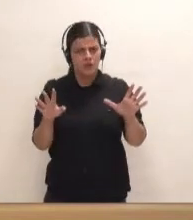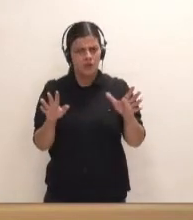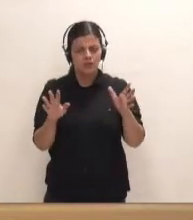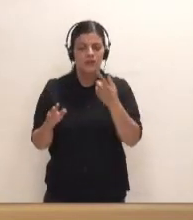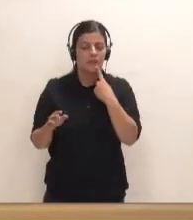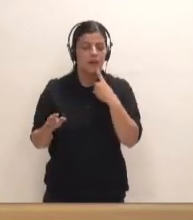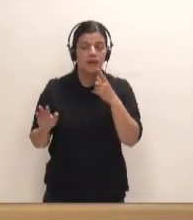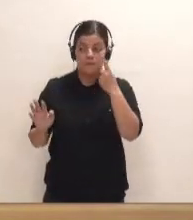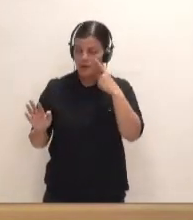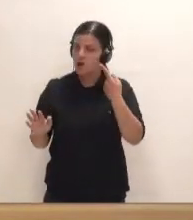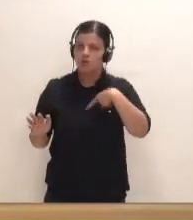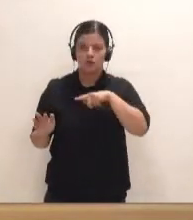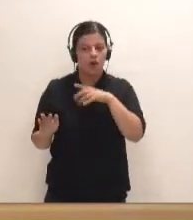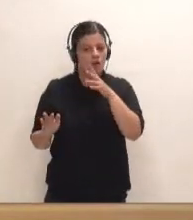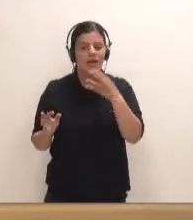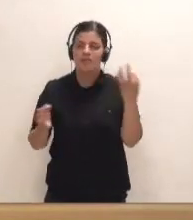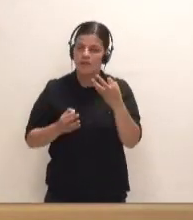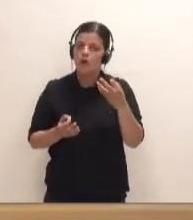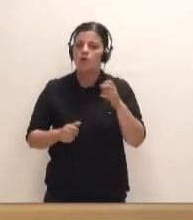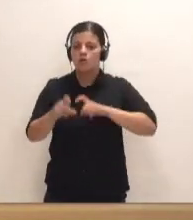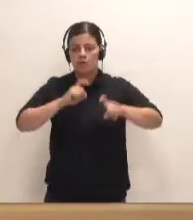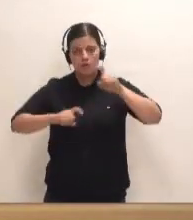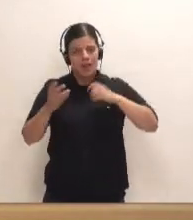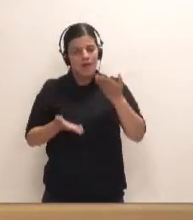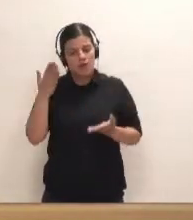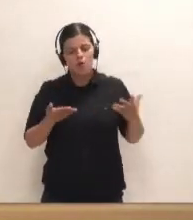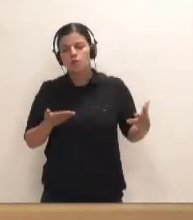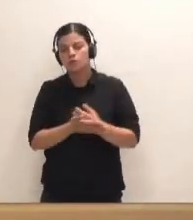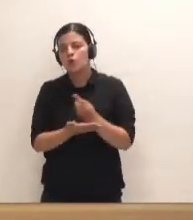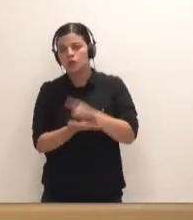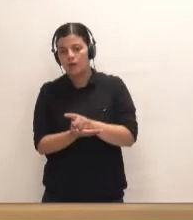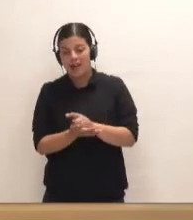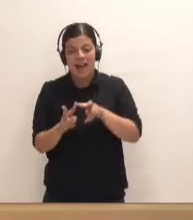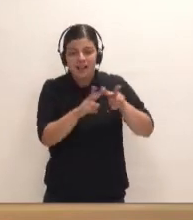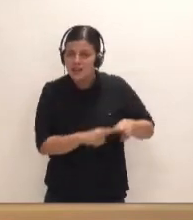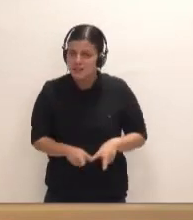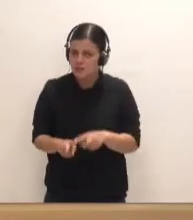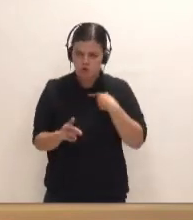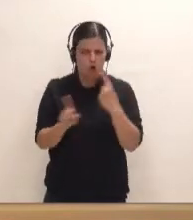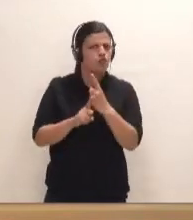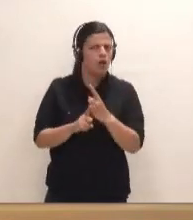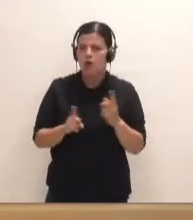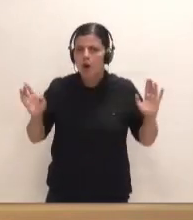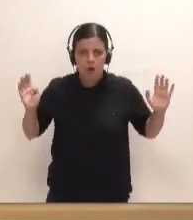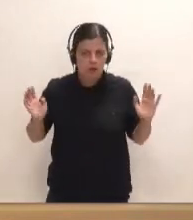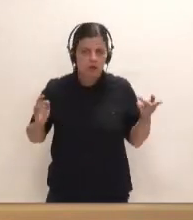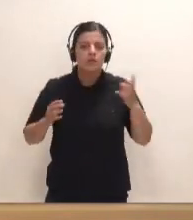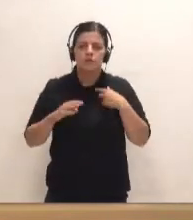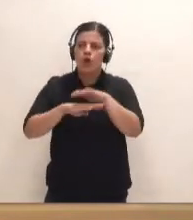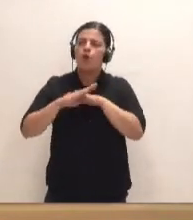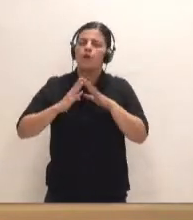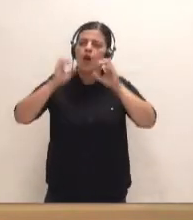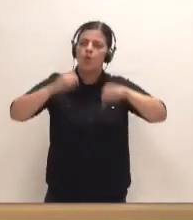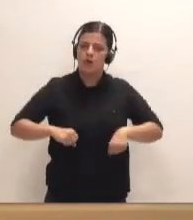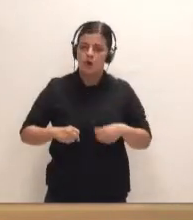mire, estamos en un punto en que hay que hacer es volver a evaluarlo todo. Analicemos, no me opongo a un análisis, sino que acuerdo con el Gobierno que